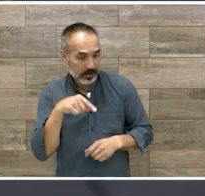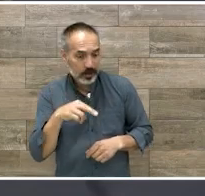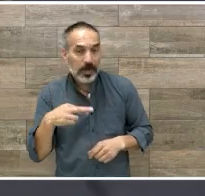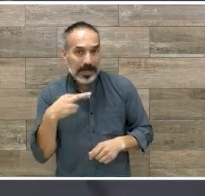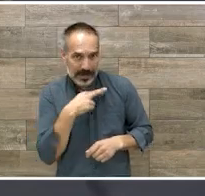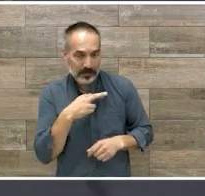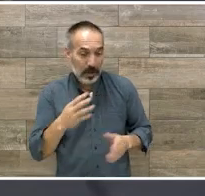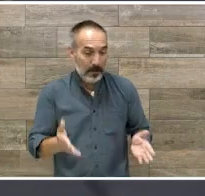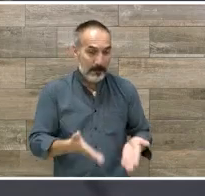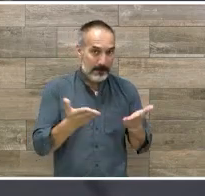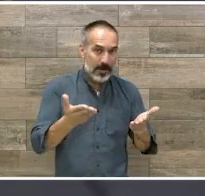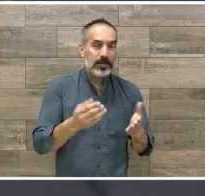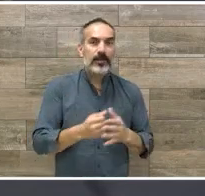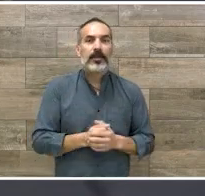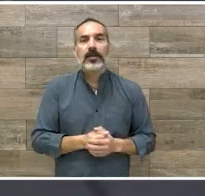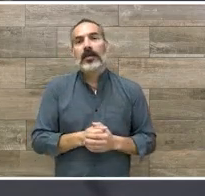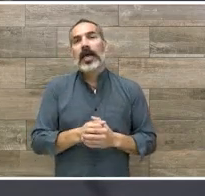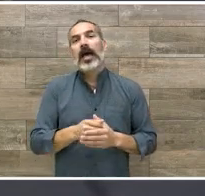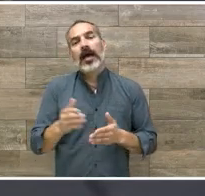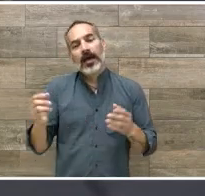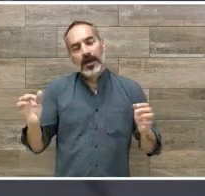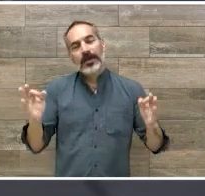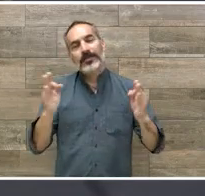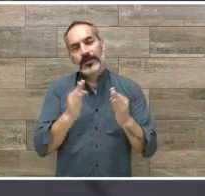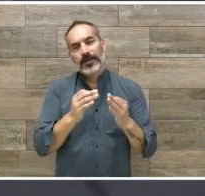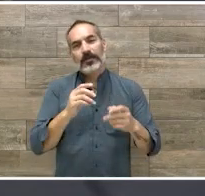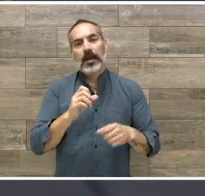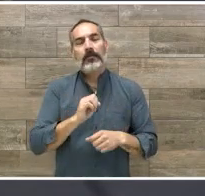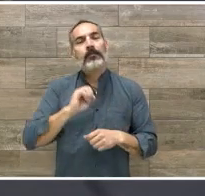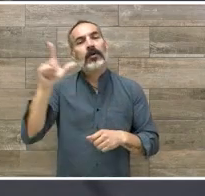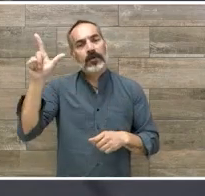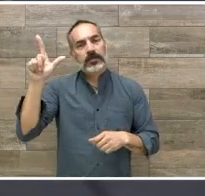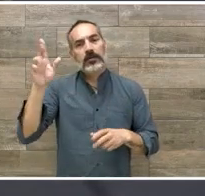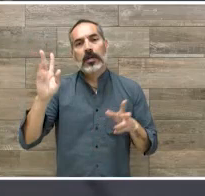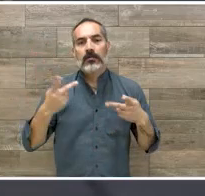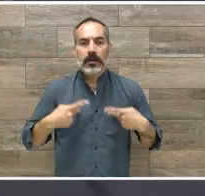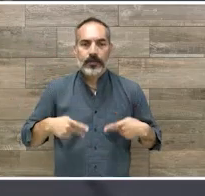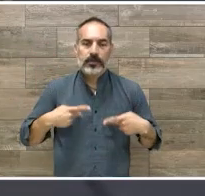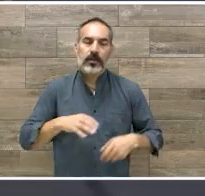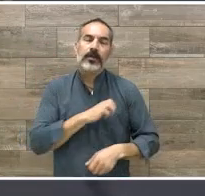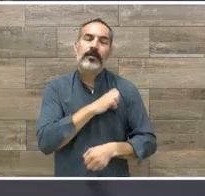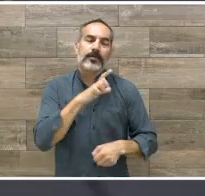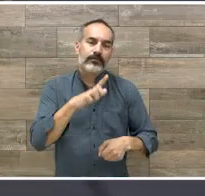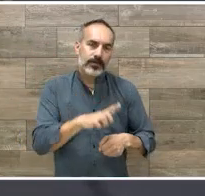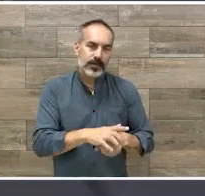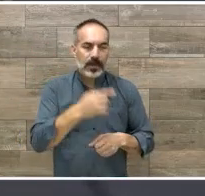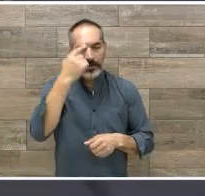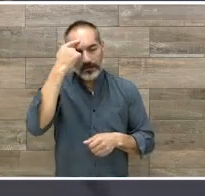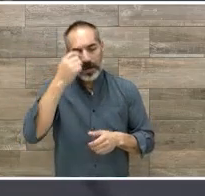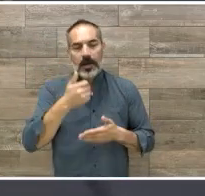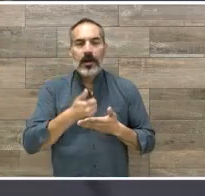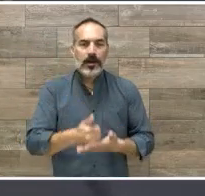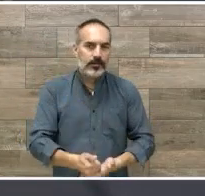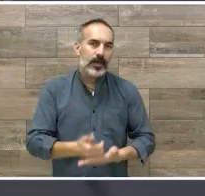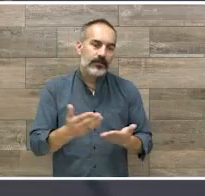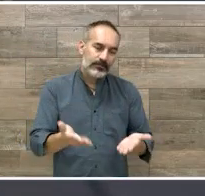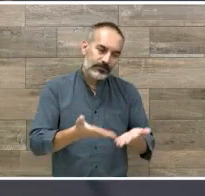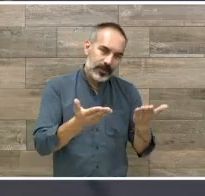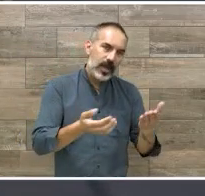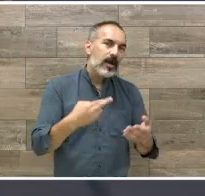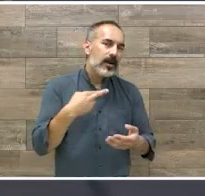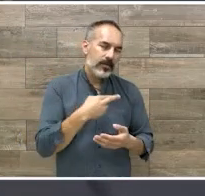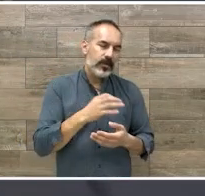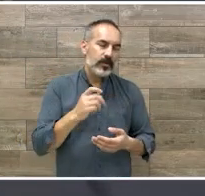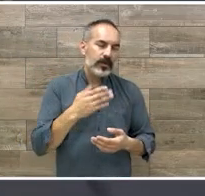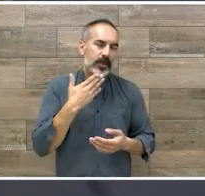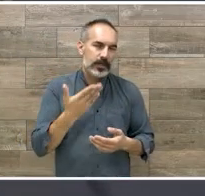que le hagan daño es simple y sencillamente que están comprometiendo otros aprendizajes por tratar de implementar unos